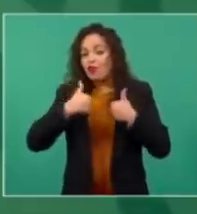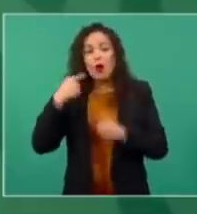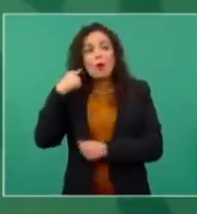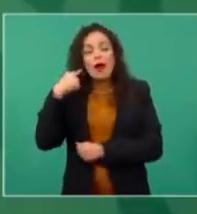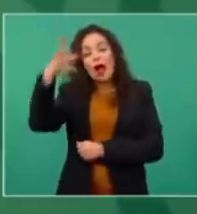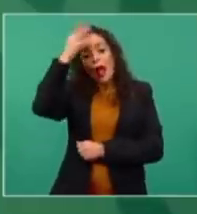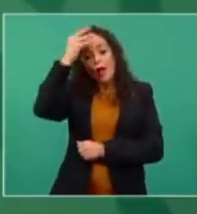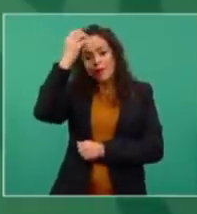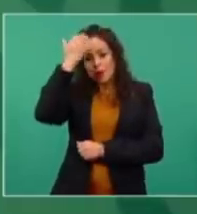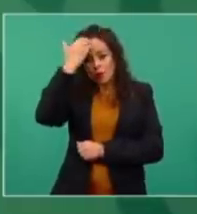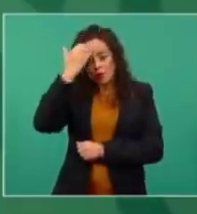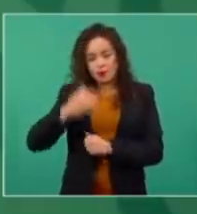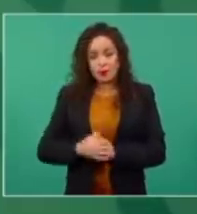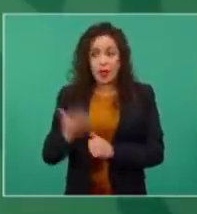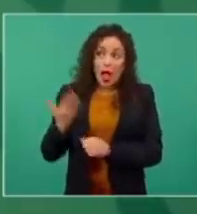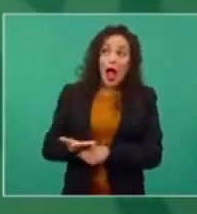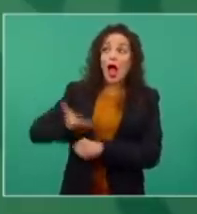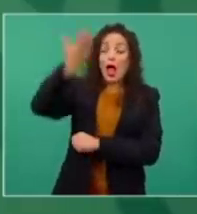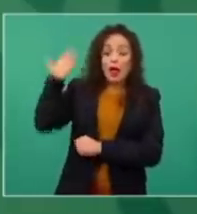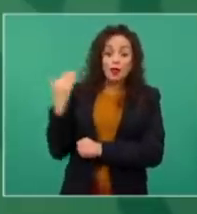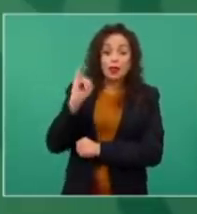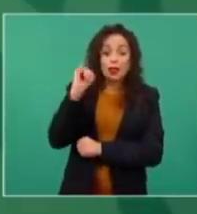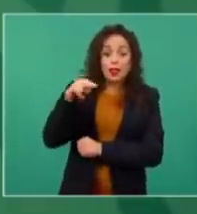el INE dependía de gobernación.